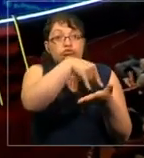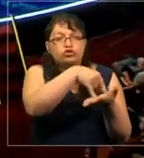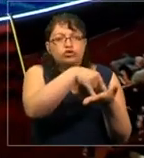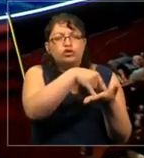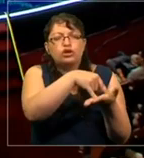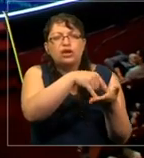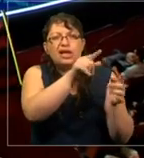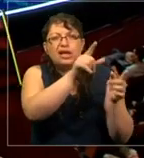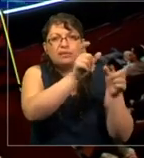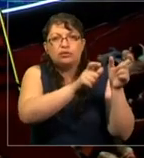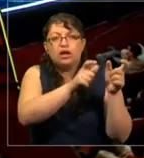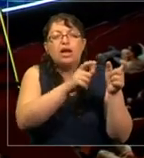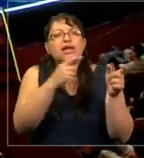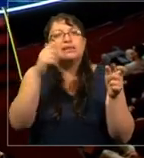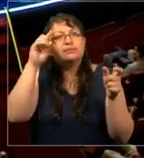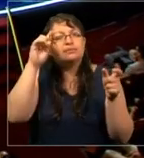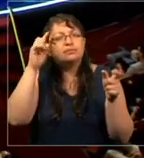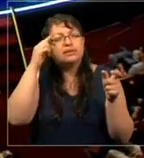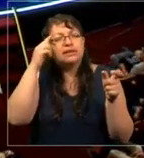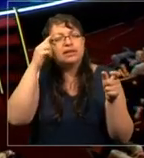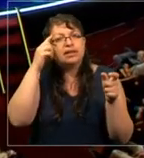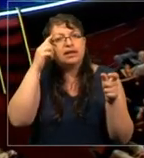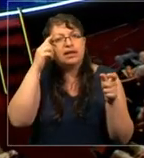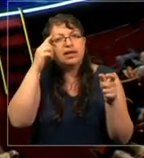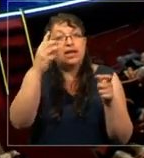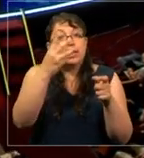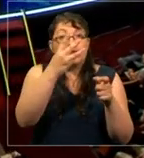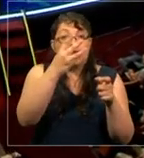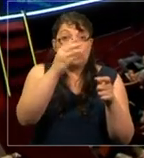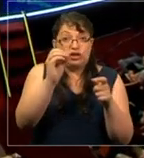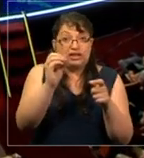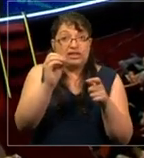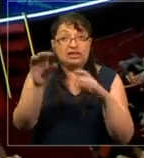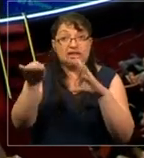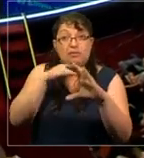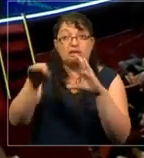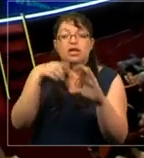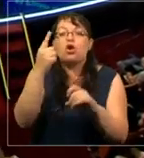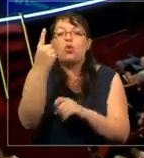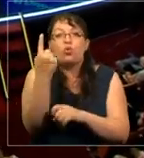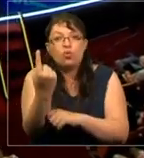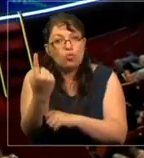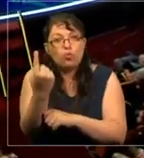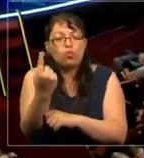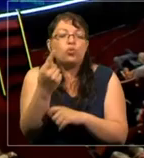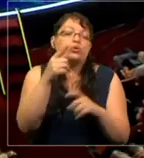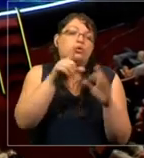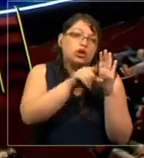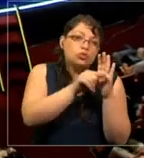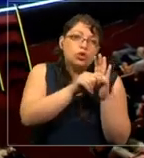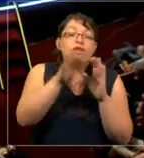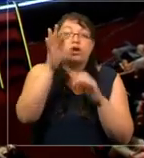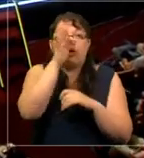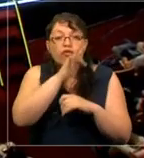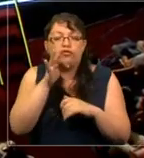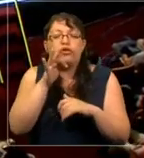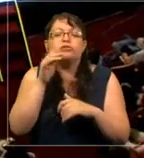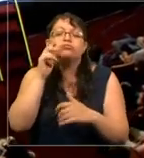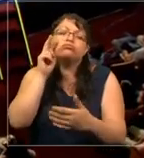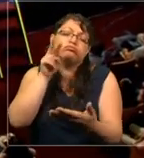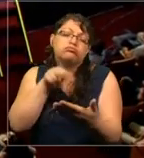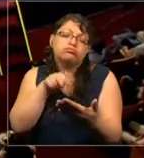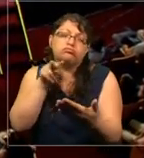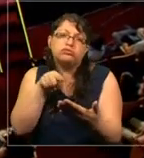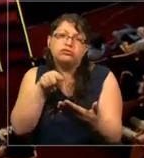que de uno a treinta mensajes que reciben en Twitter o Facebook, ellos escuchan esos comentarios